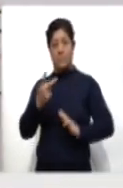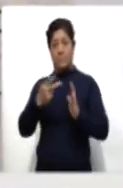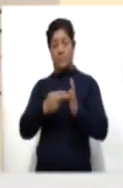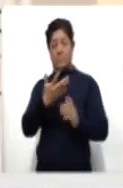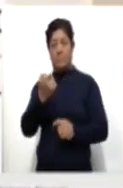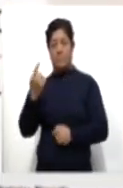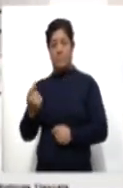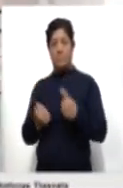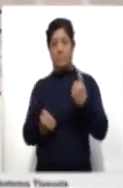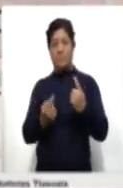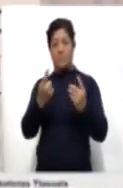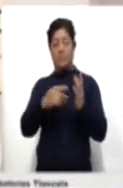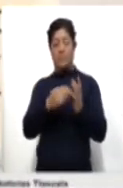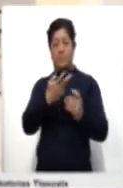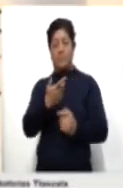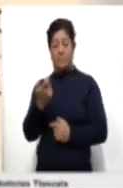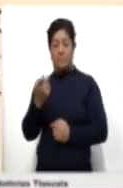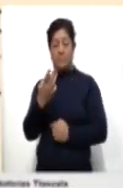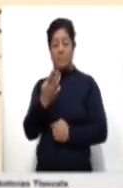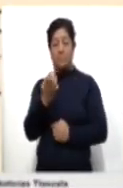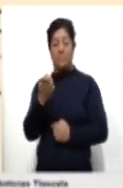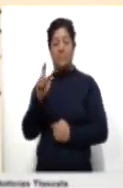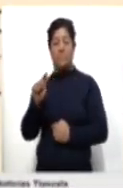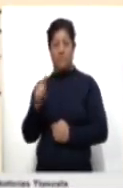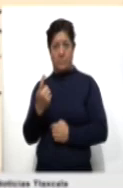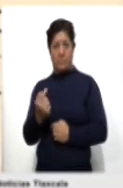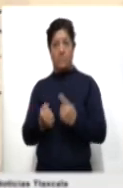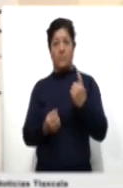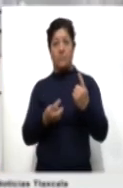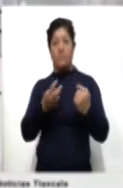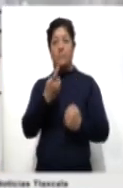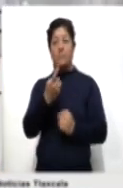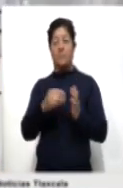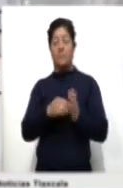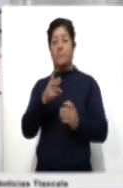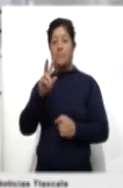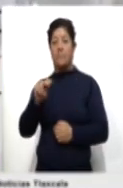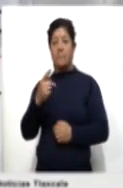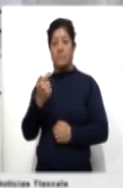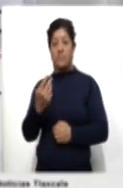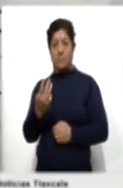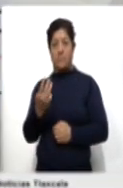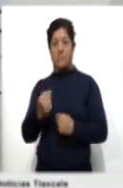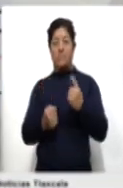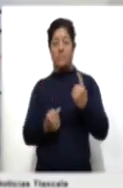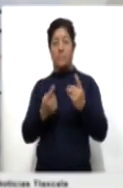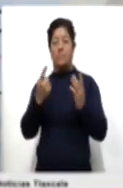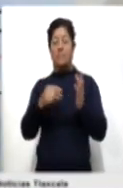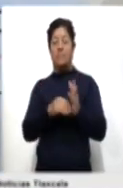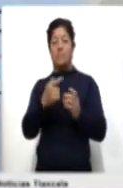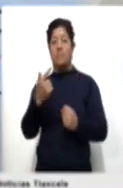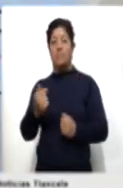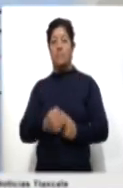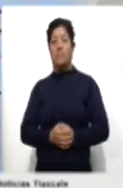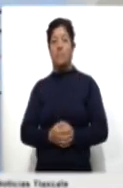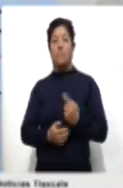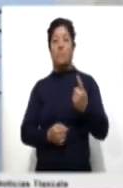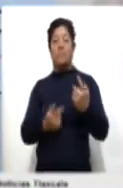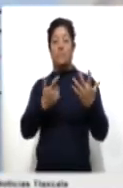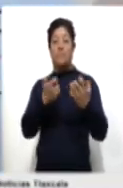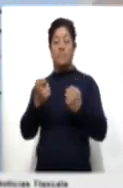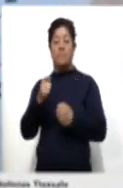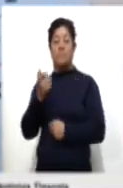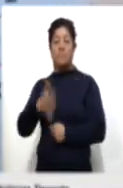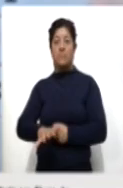.501, Chautempan 1.371, Huamantla 1.083, Zacatelco 1.007, Yauquemecan